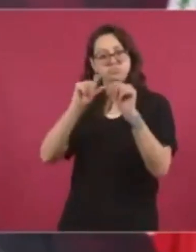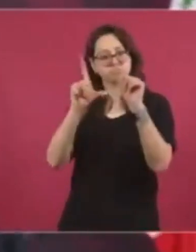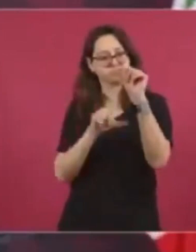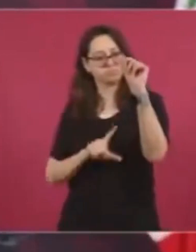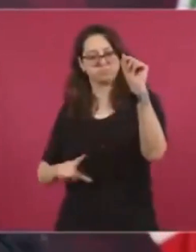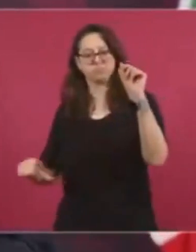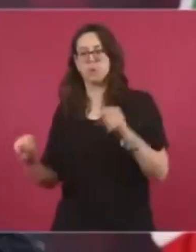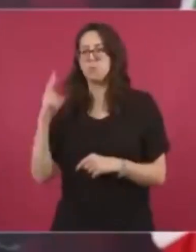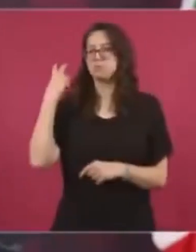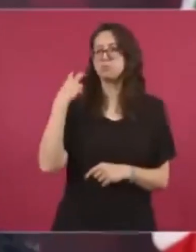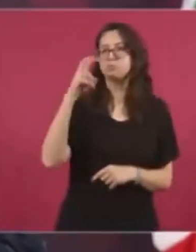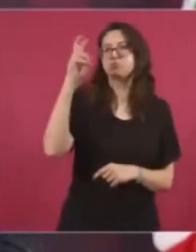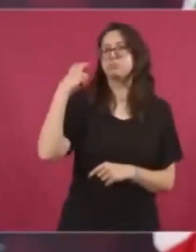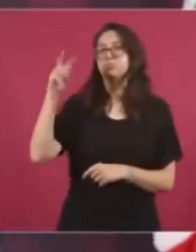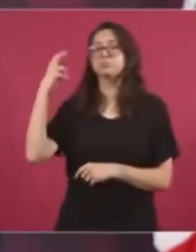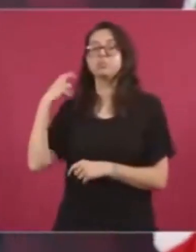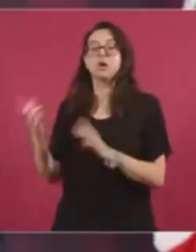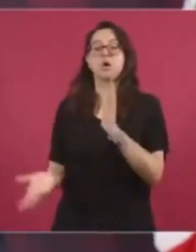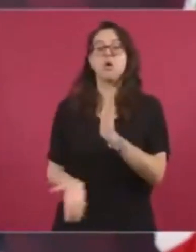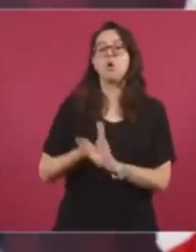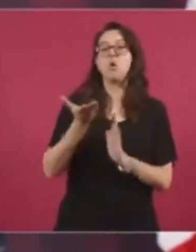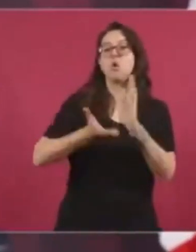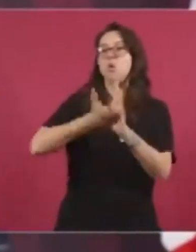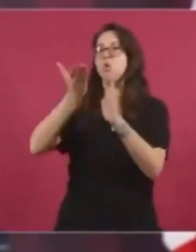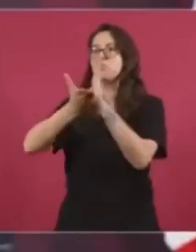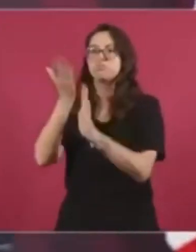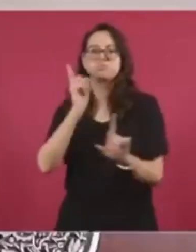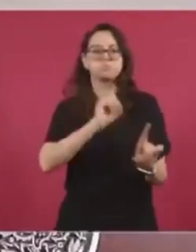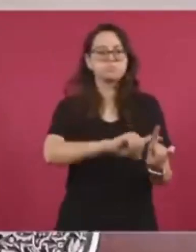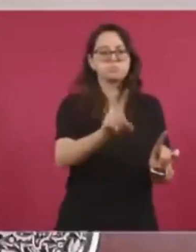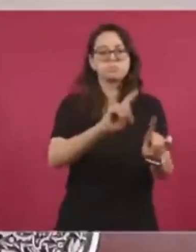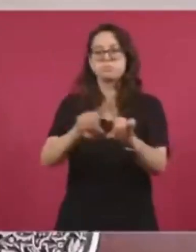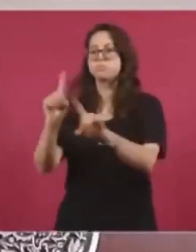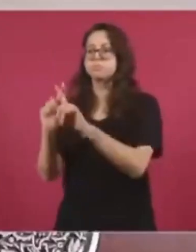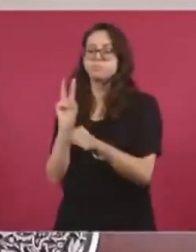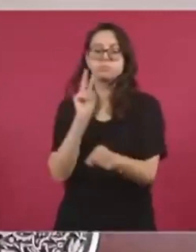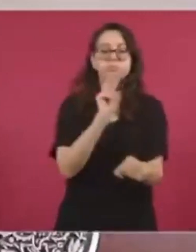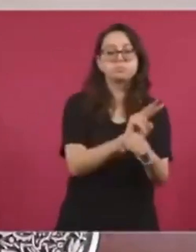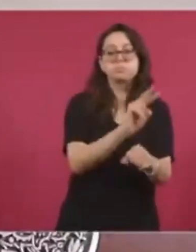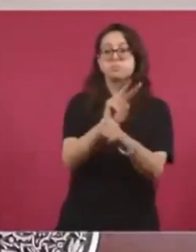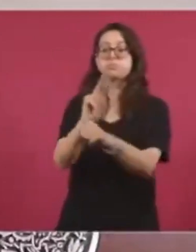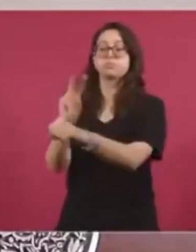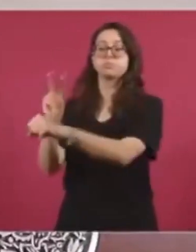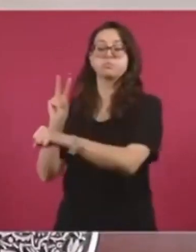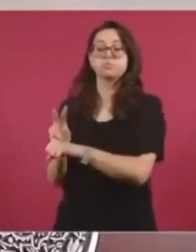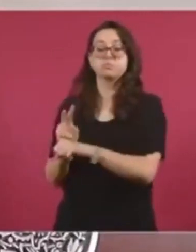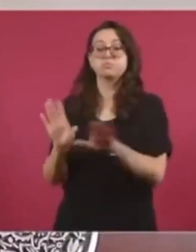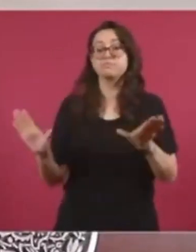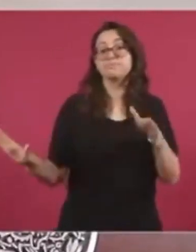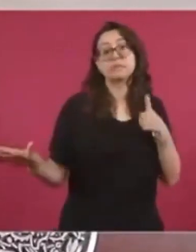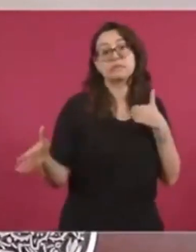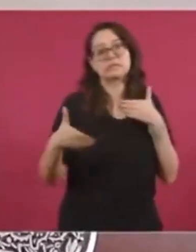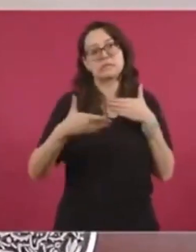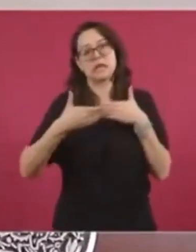en proceso, sin comunicación